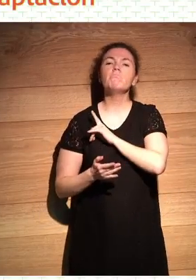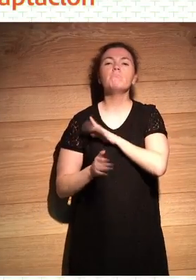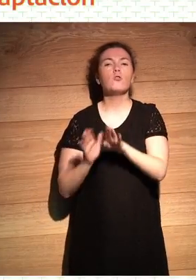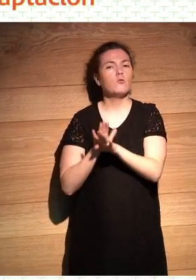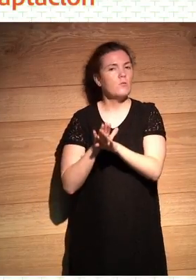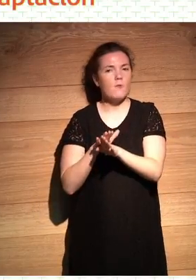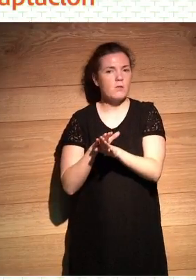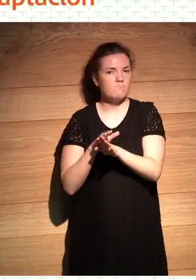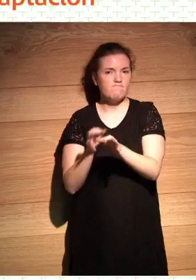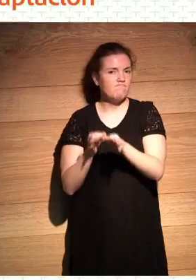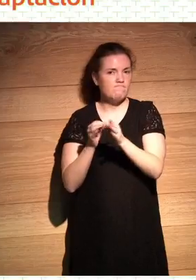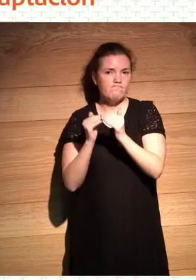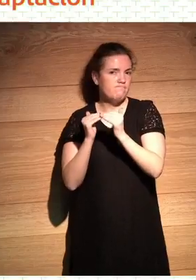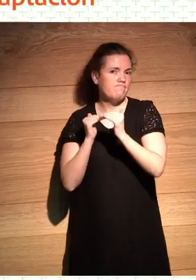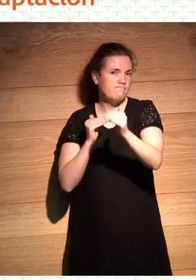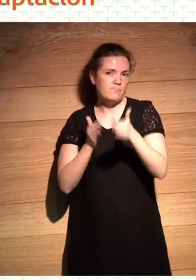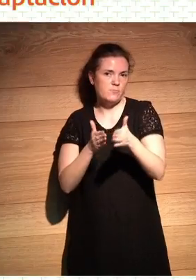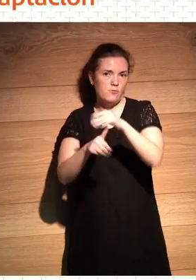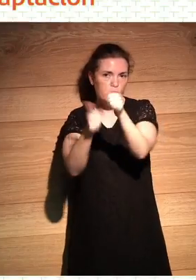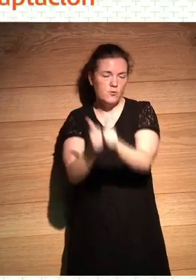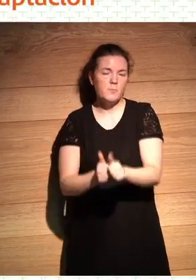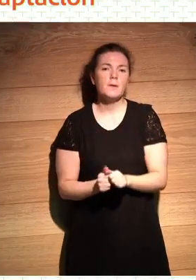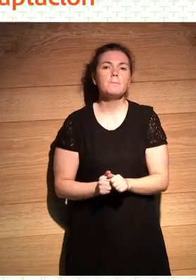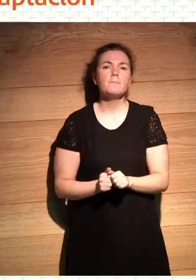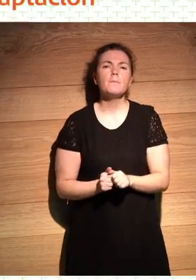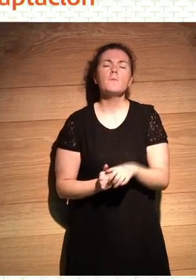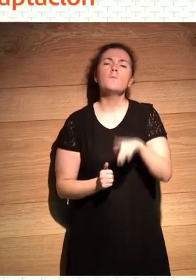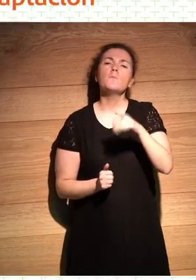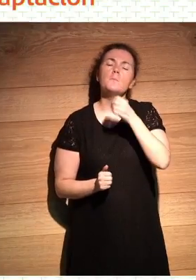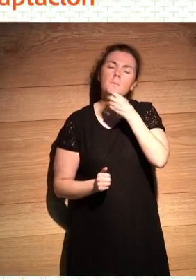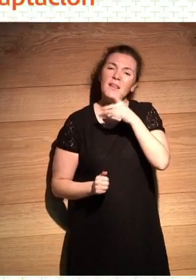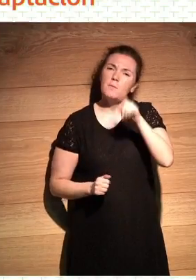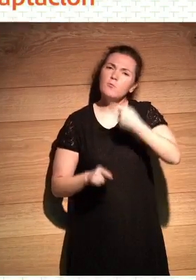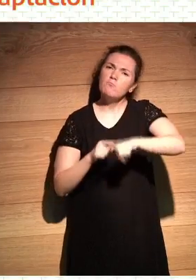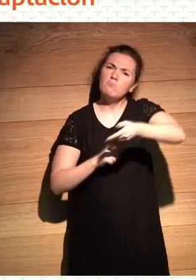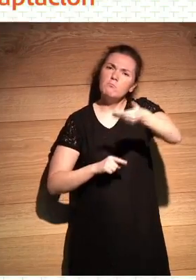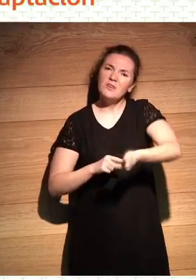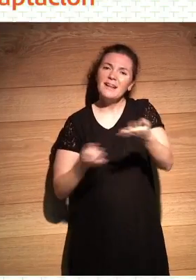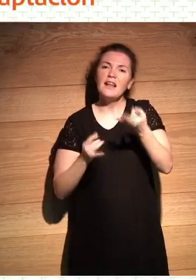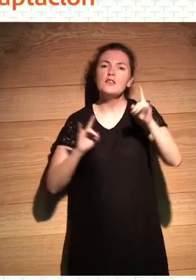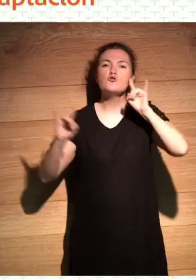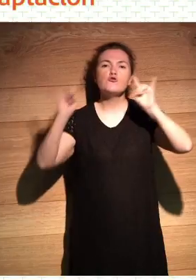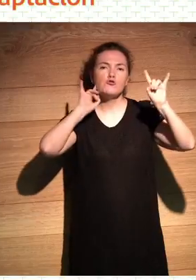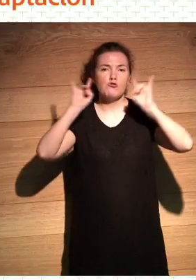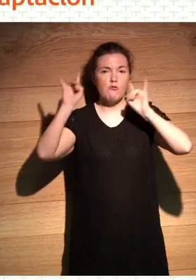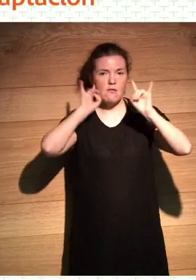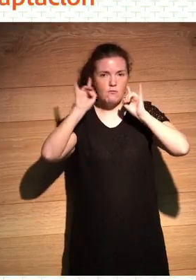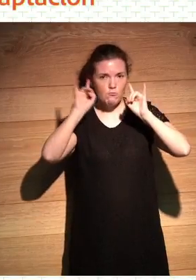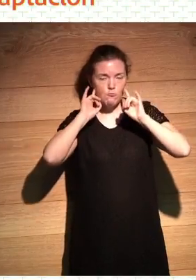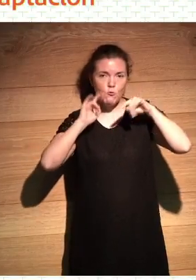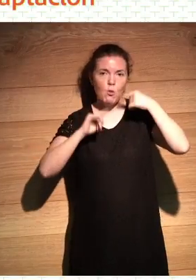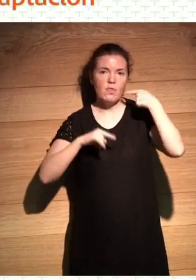poco por ese camino. Y, bueno, ya hay una parte fundamental que es el sonido que ahora después